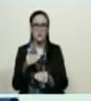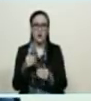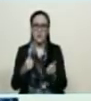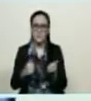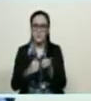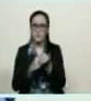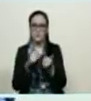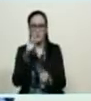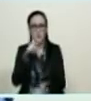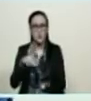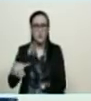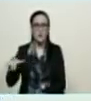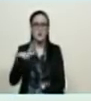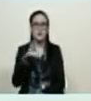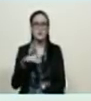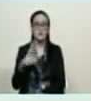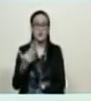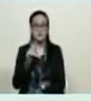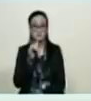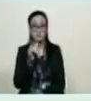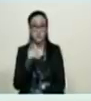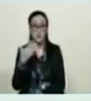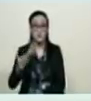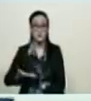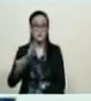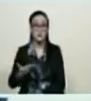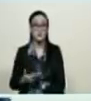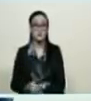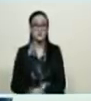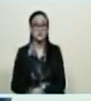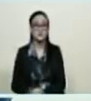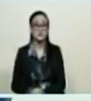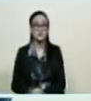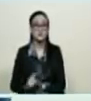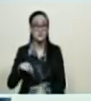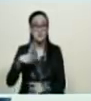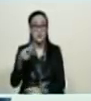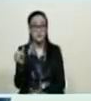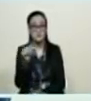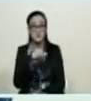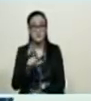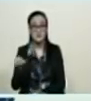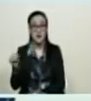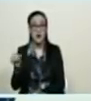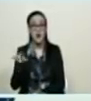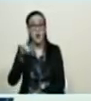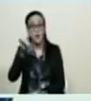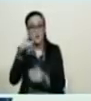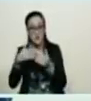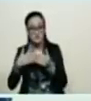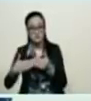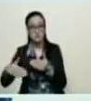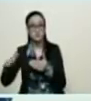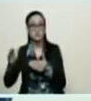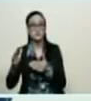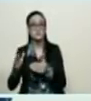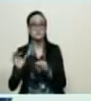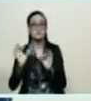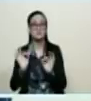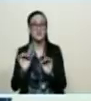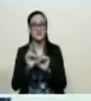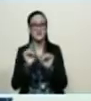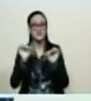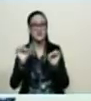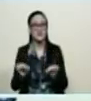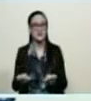apoyando a nuestro pueblo, yo anuncio también que para la próxima semana, a partir del lunes, vamos a establecer un